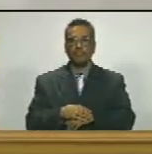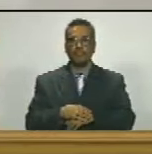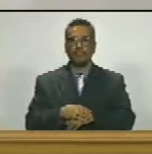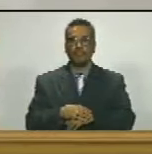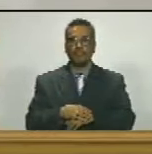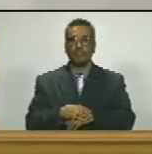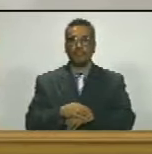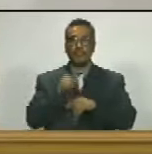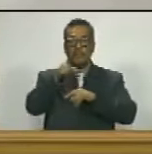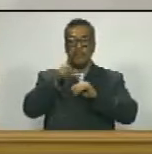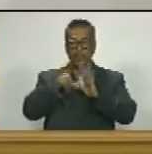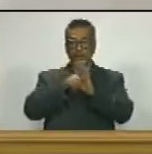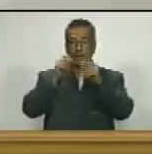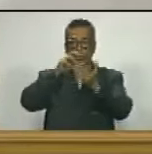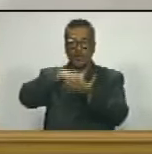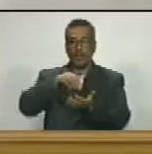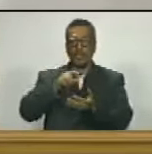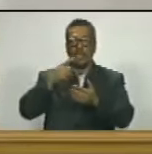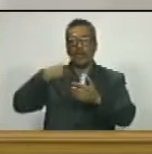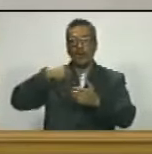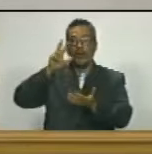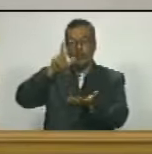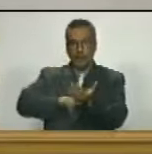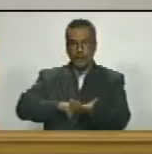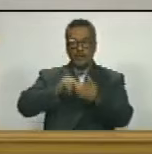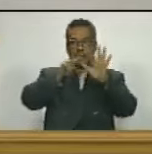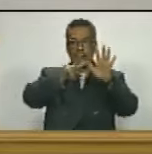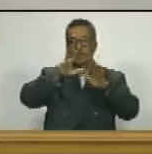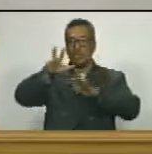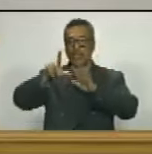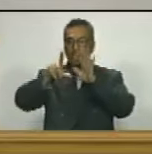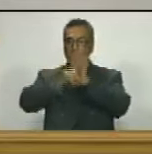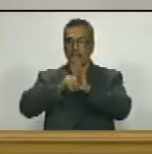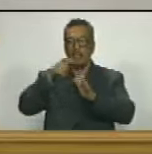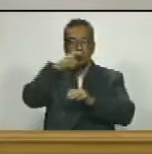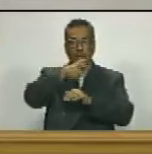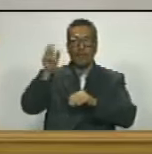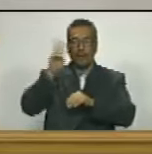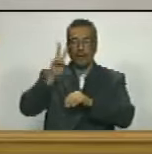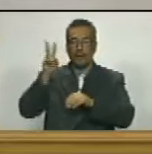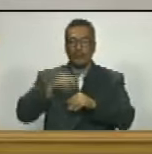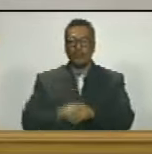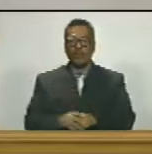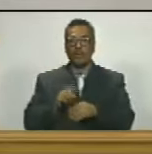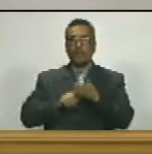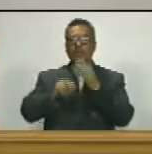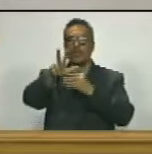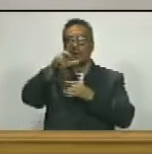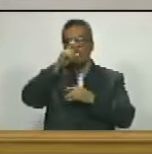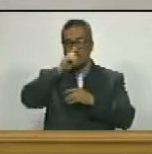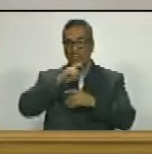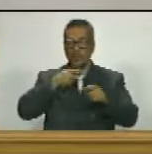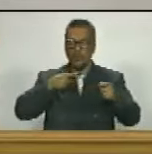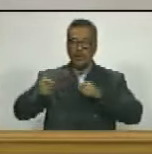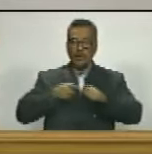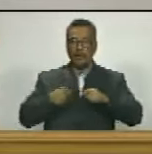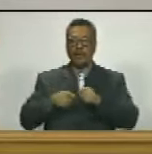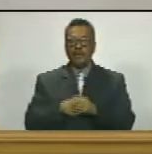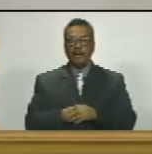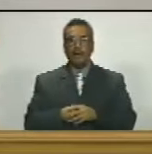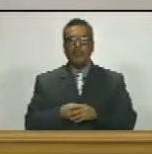esta legislatura ha aprobado 73 leyes para el pueblo de venezuela en los tres años de acción